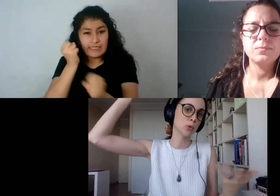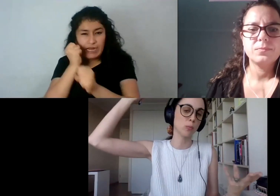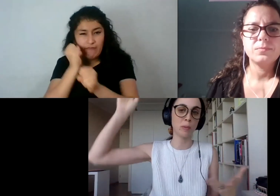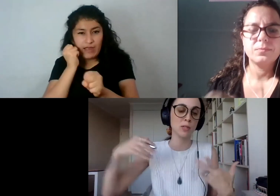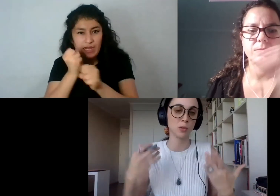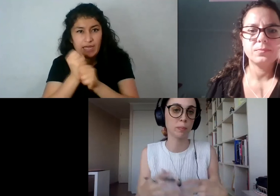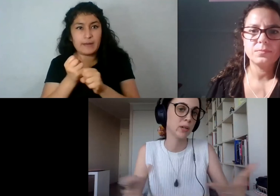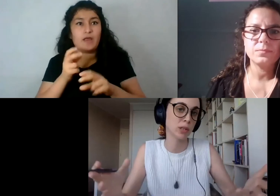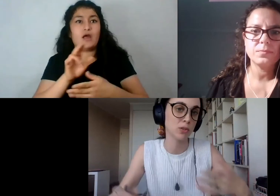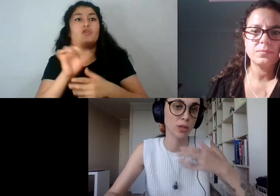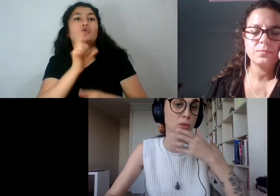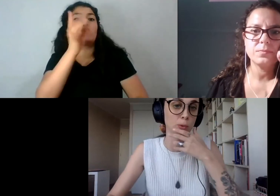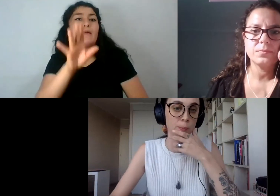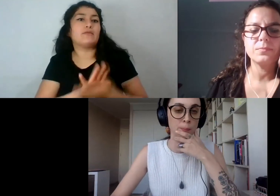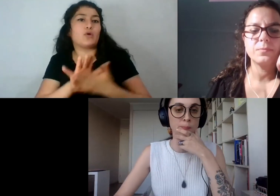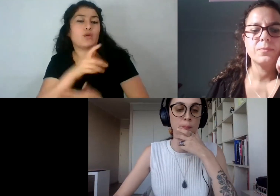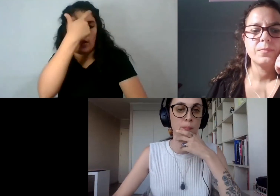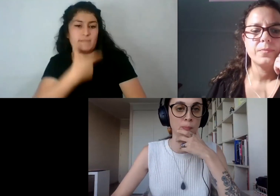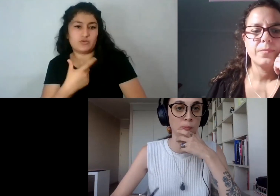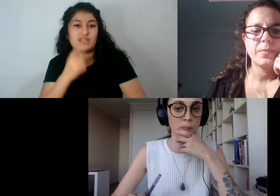autor con su pluma en el sombrero que hizo esto.